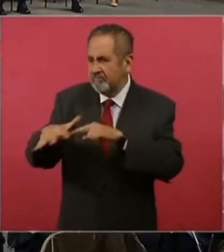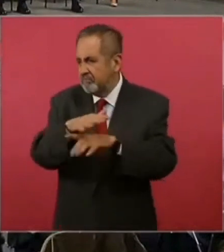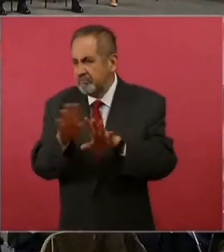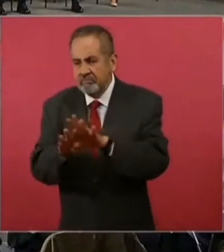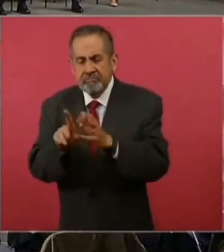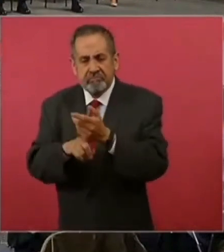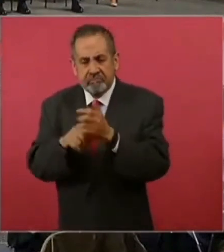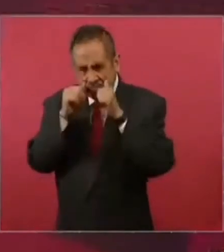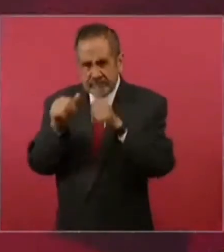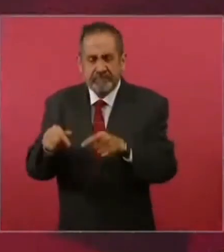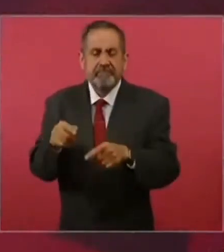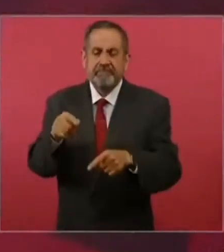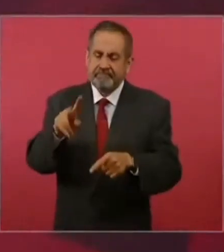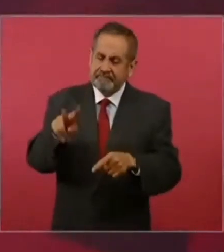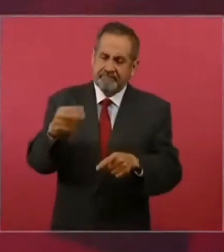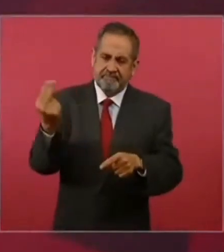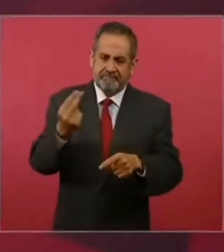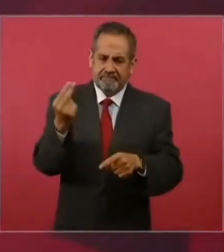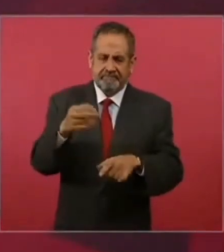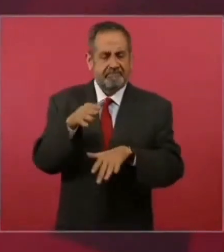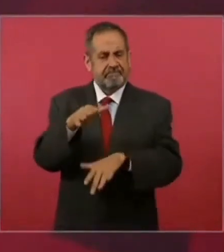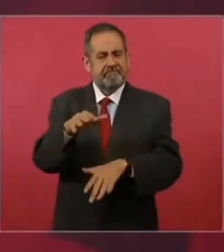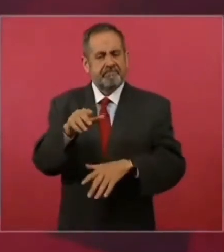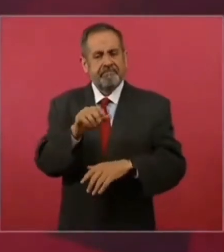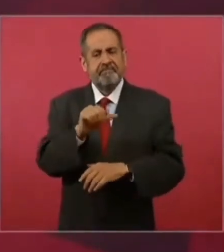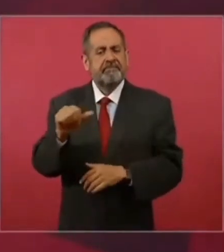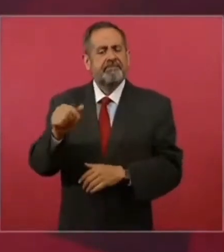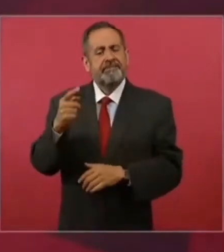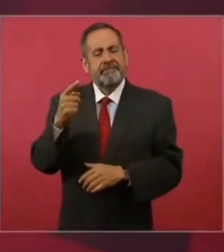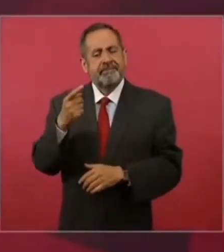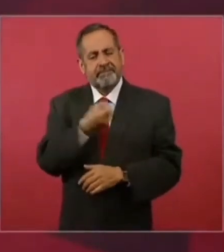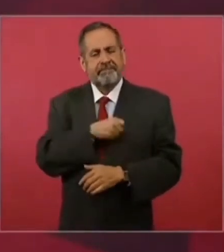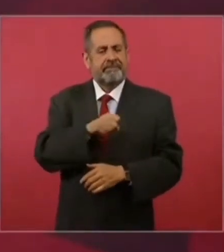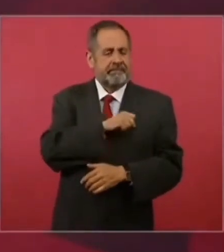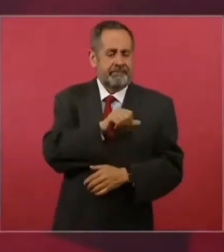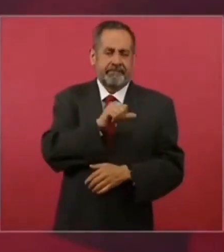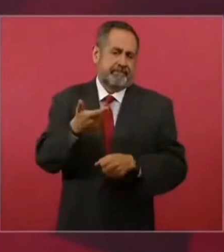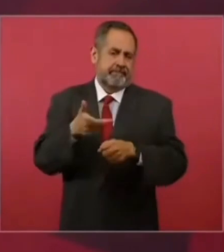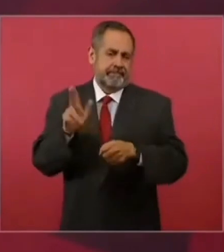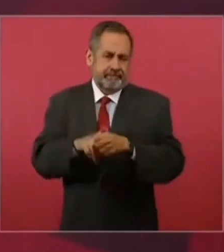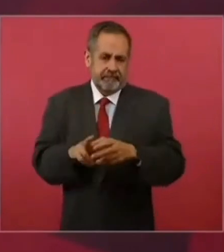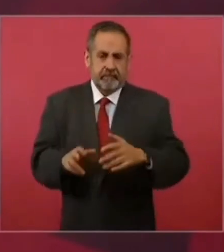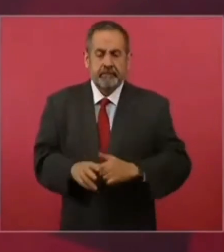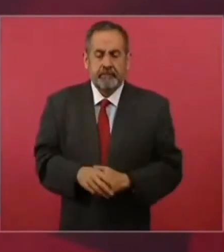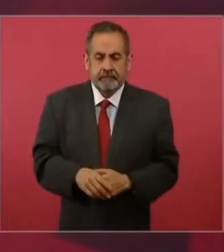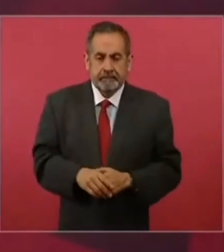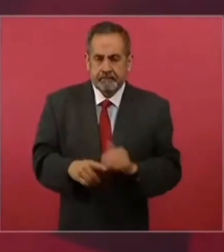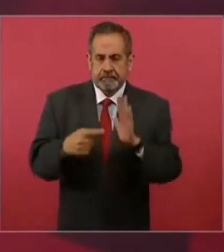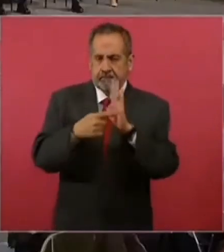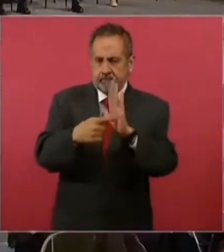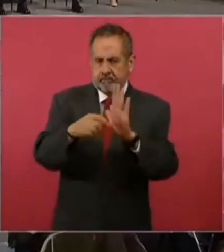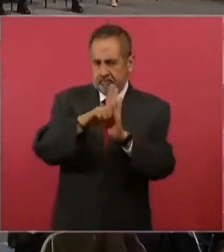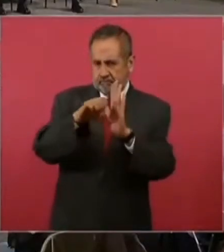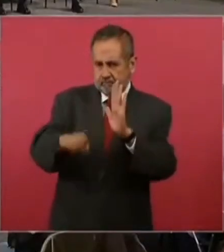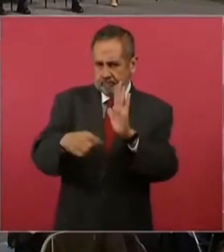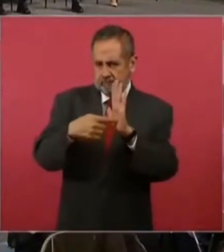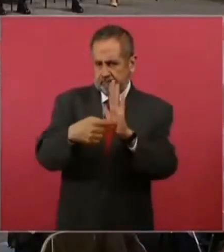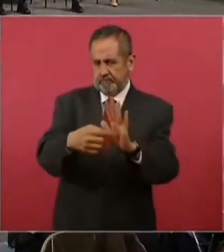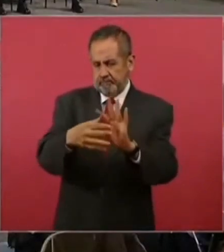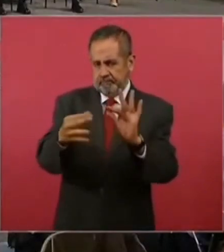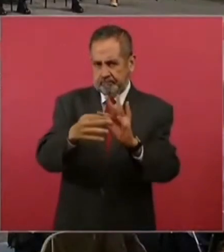que teníamos en materia de salud. Nada más para que se den una idea.